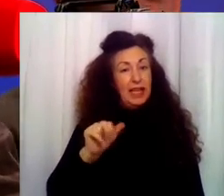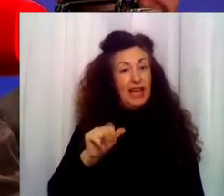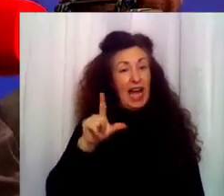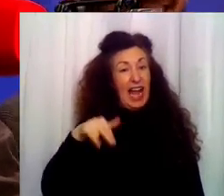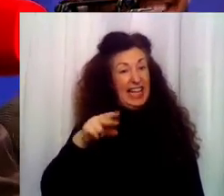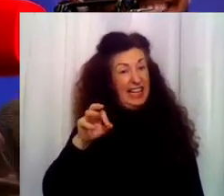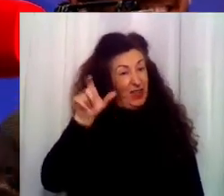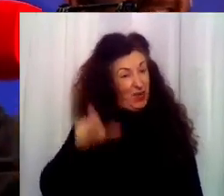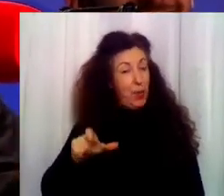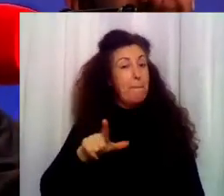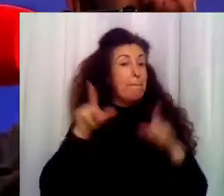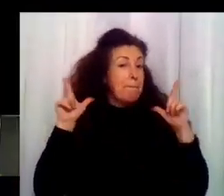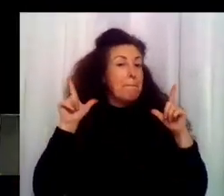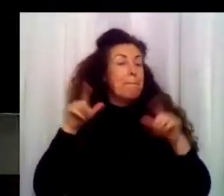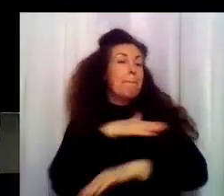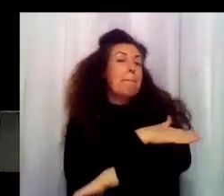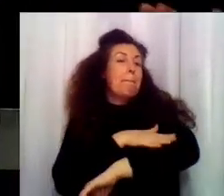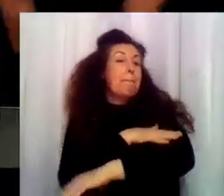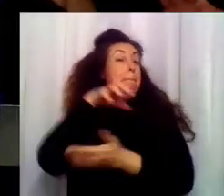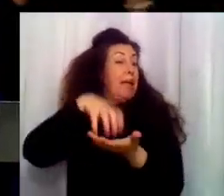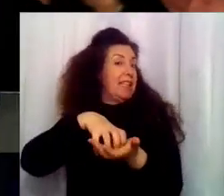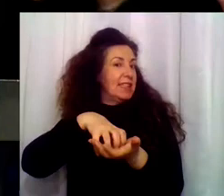ministra. ¿Quién sabe si esto quiere decir algo?